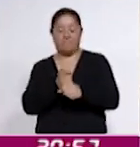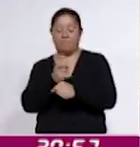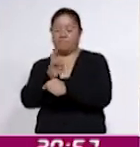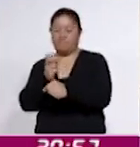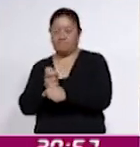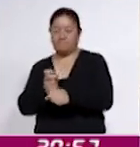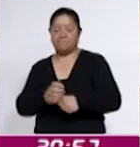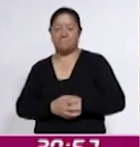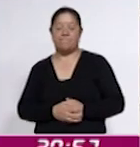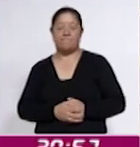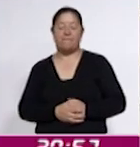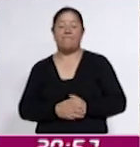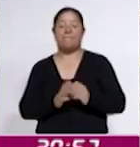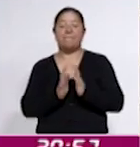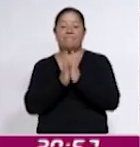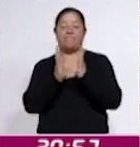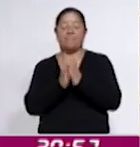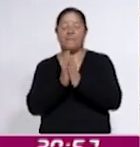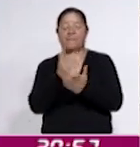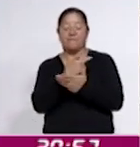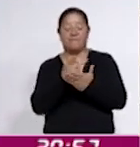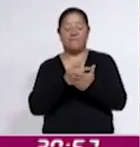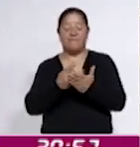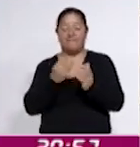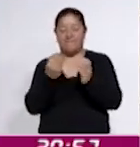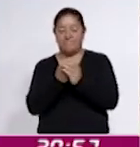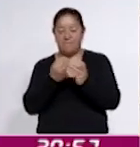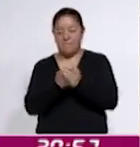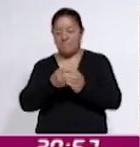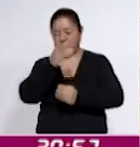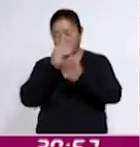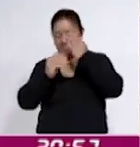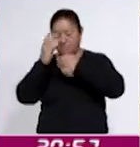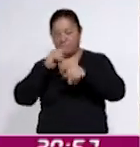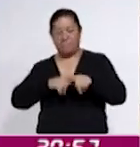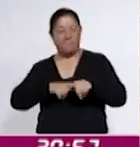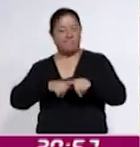sindicalizados a participar en programas de capacitación constante.